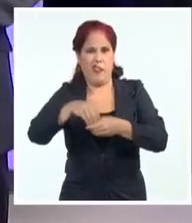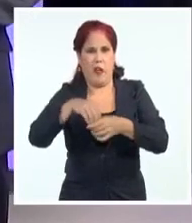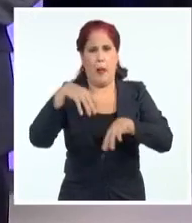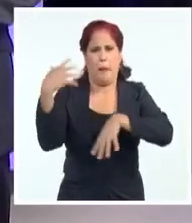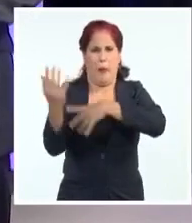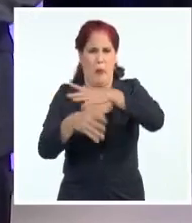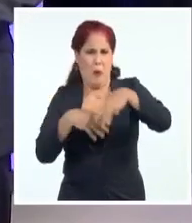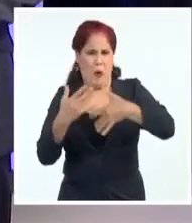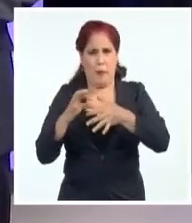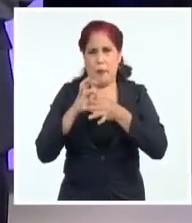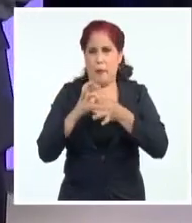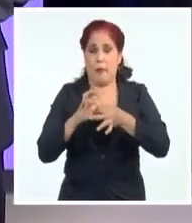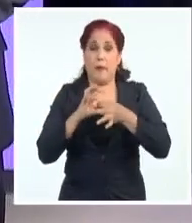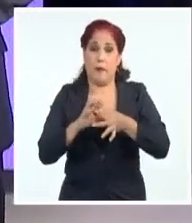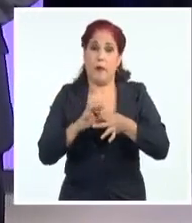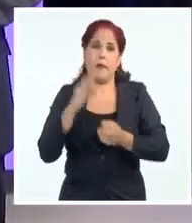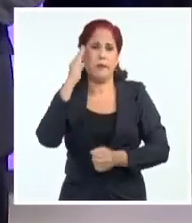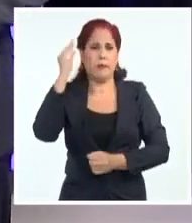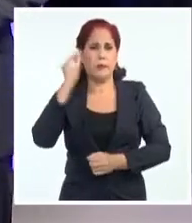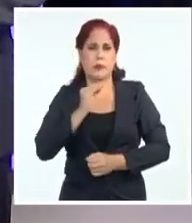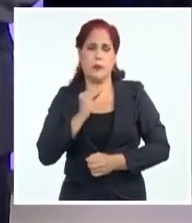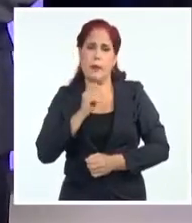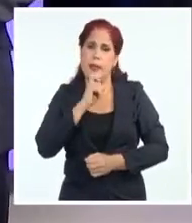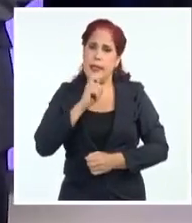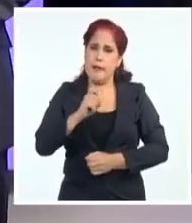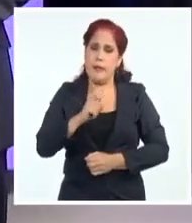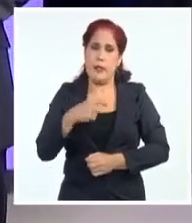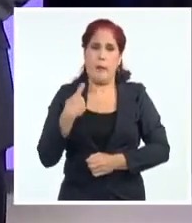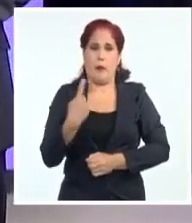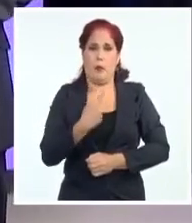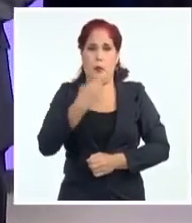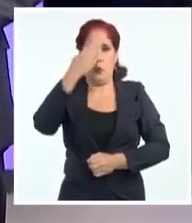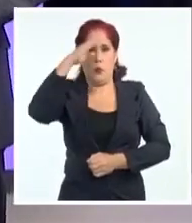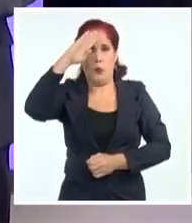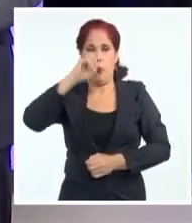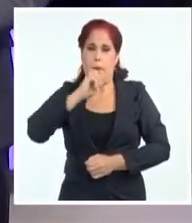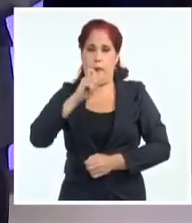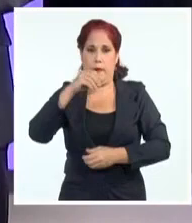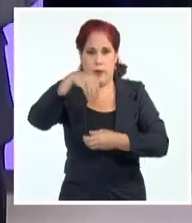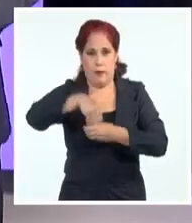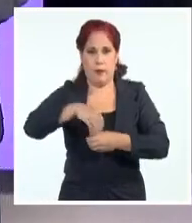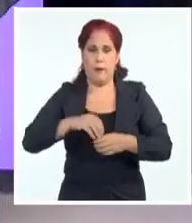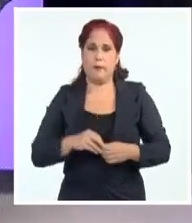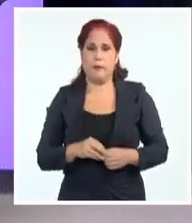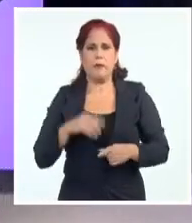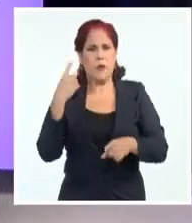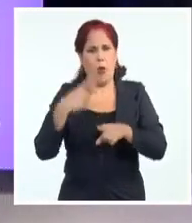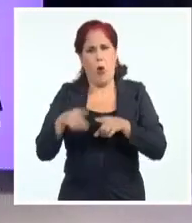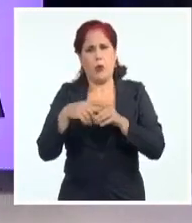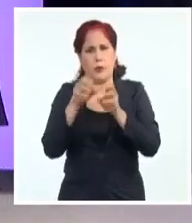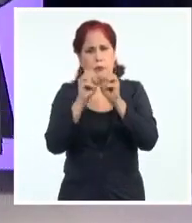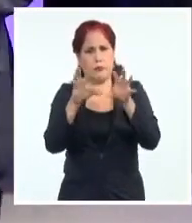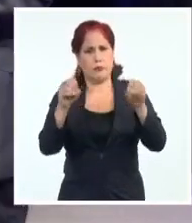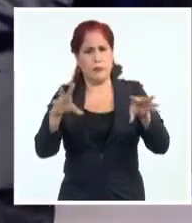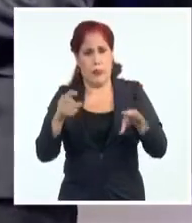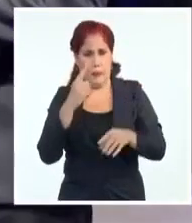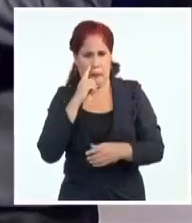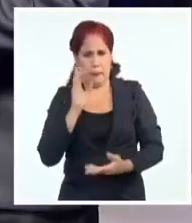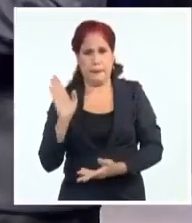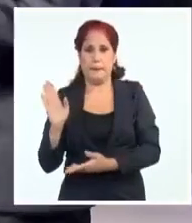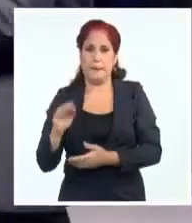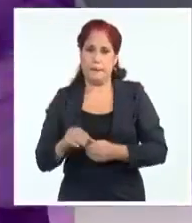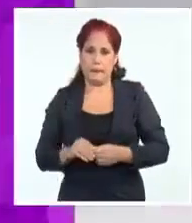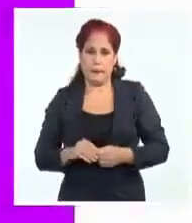con las consecuencias que ello trae consigo para todos los que habitamos en nuestro país. Y como esa, muchas publicaciones más. Miren esta otra